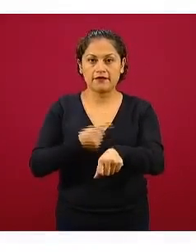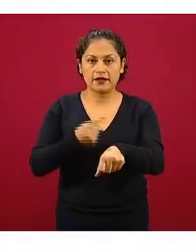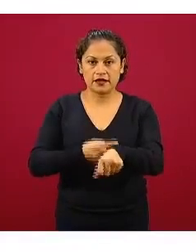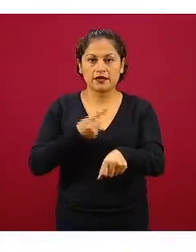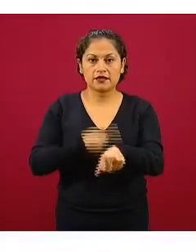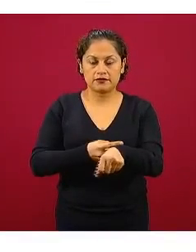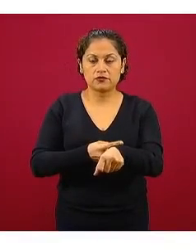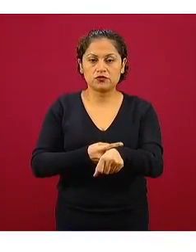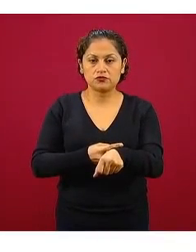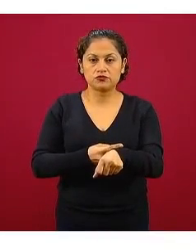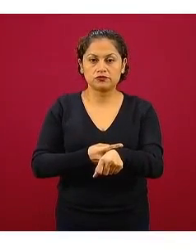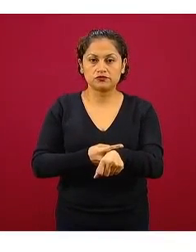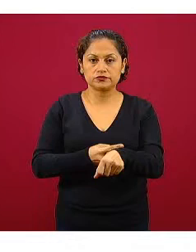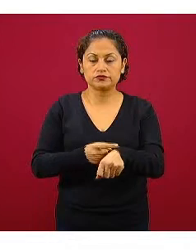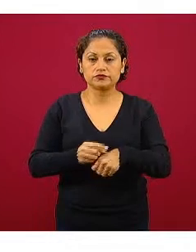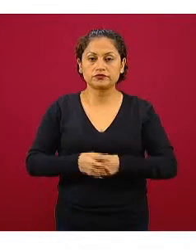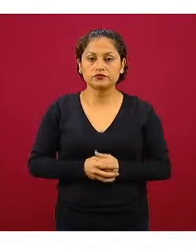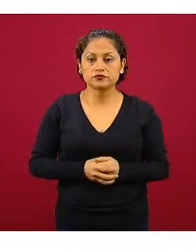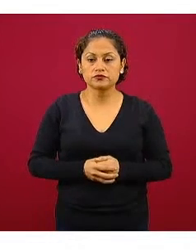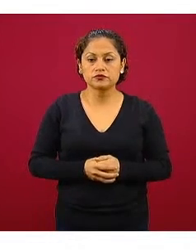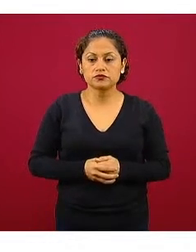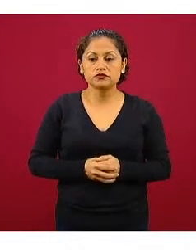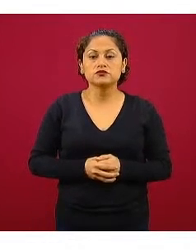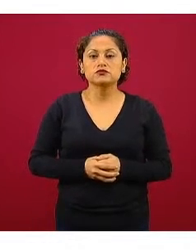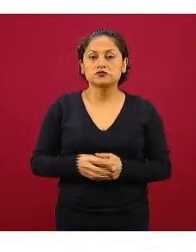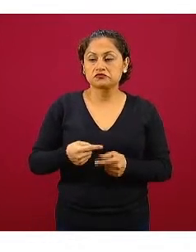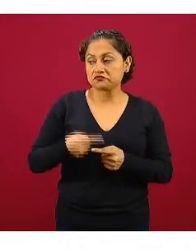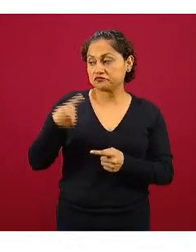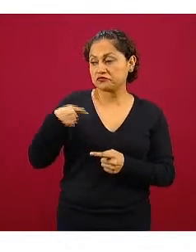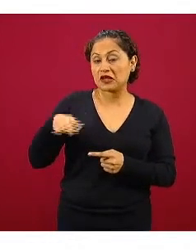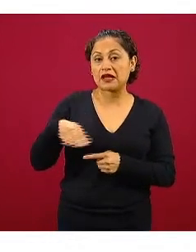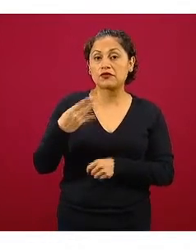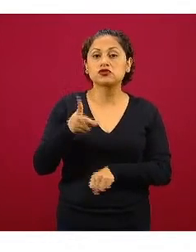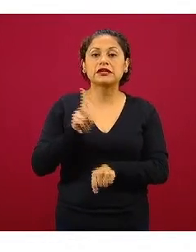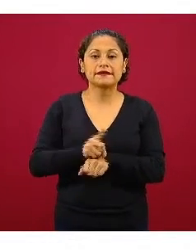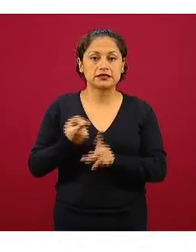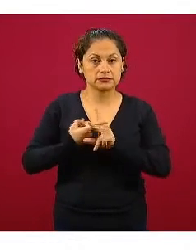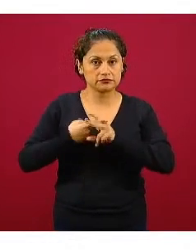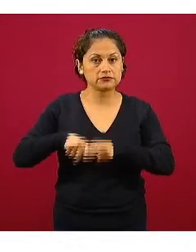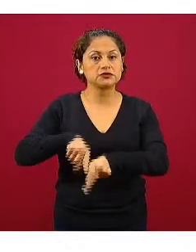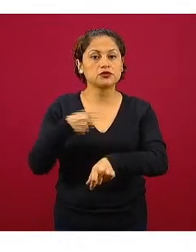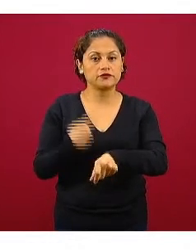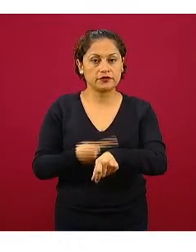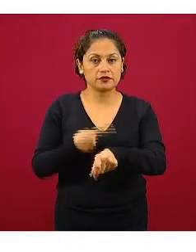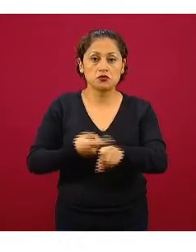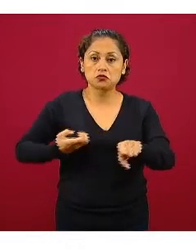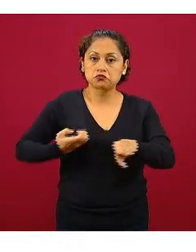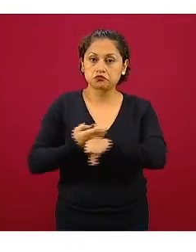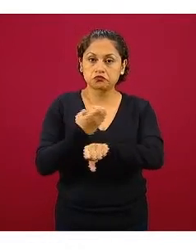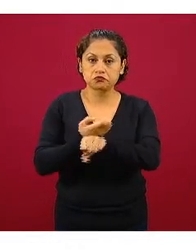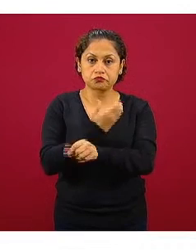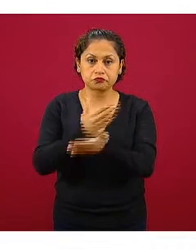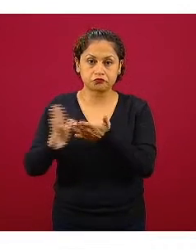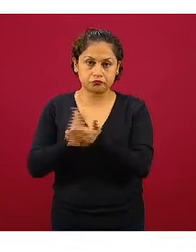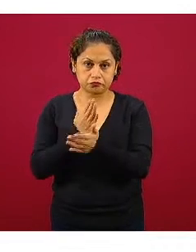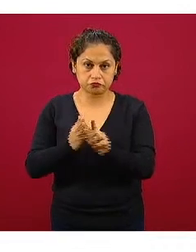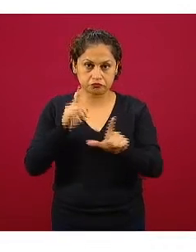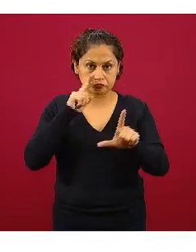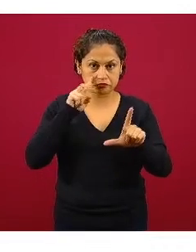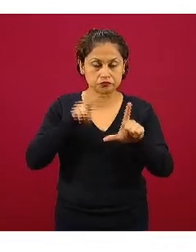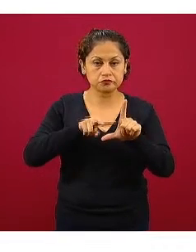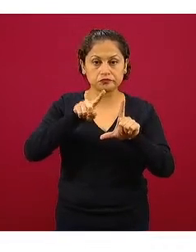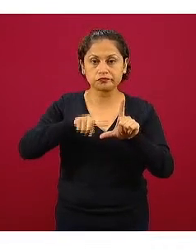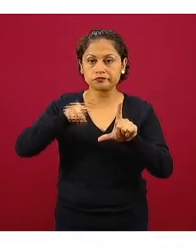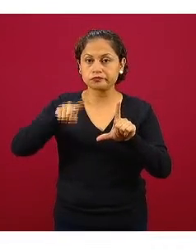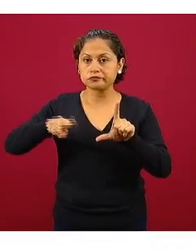.147 son casos ocurridos en los últimos 14 días la distribución por entidad federativa es semejante a la de los